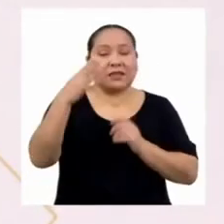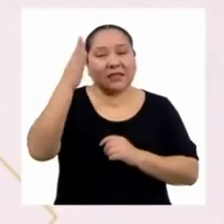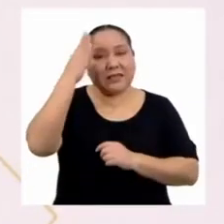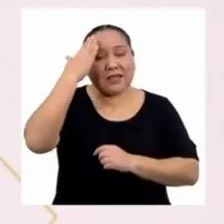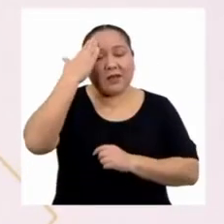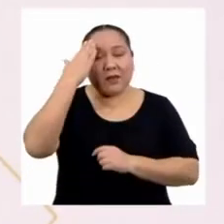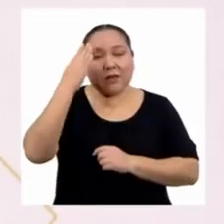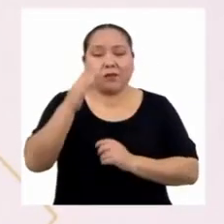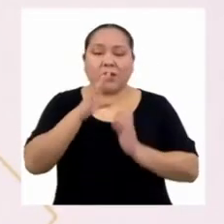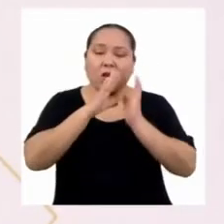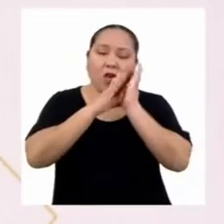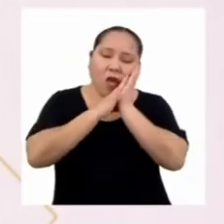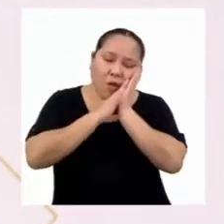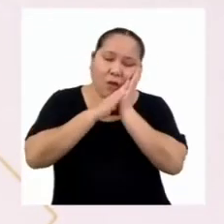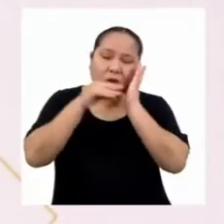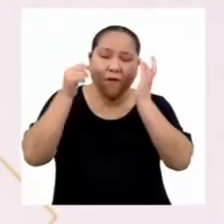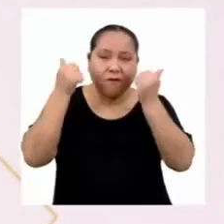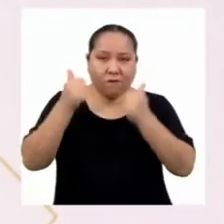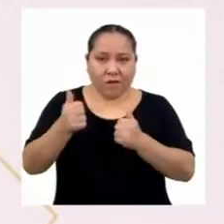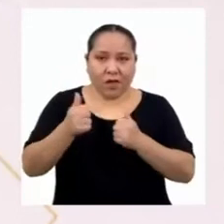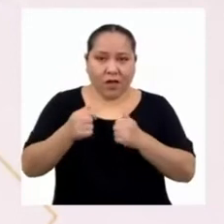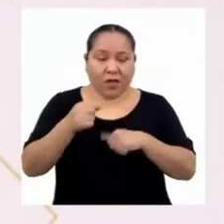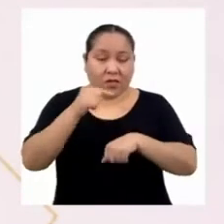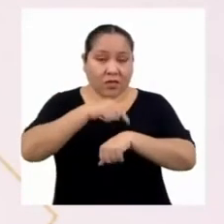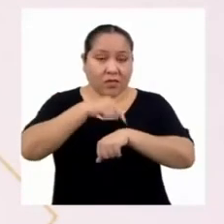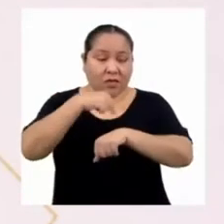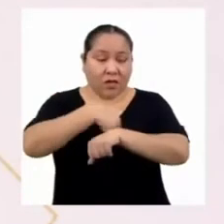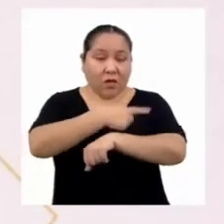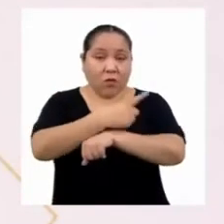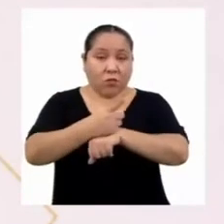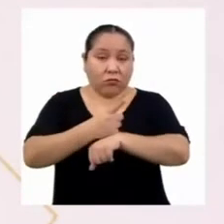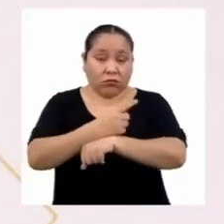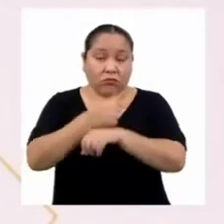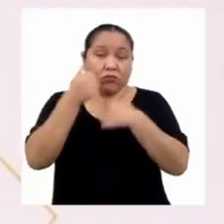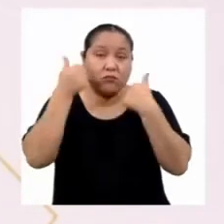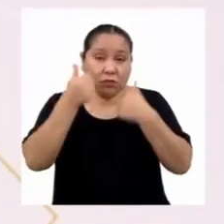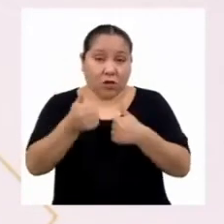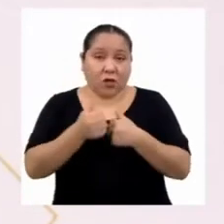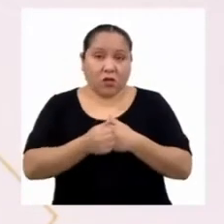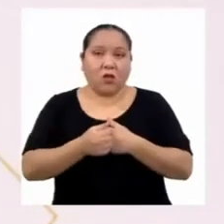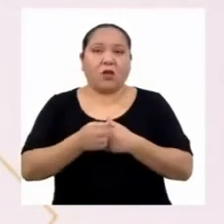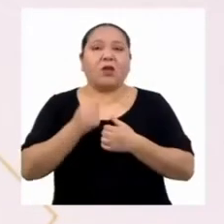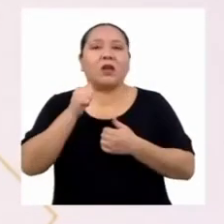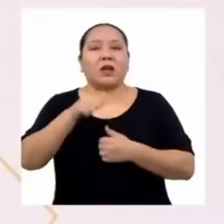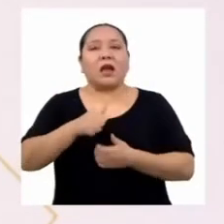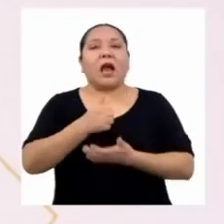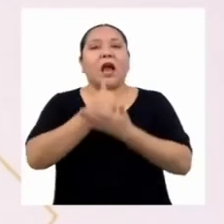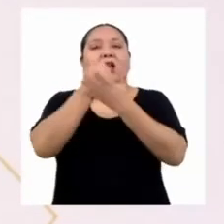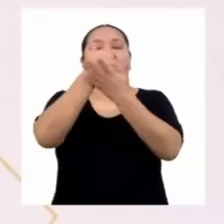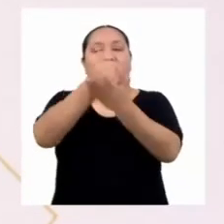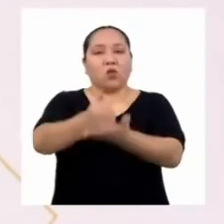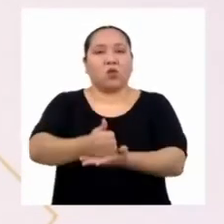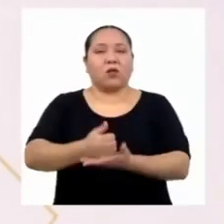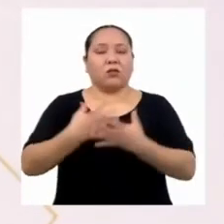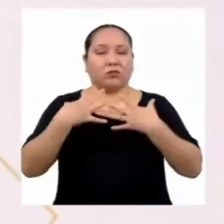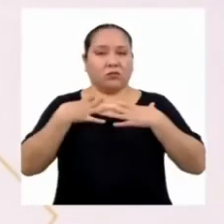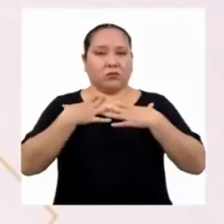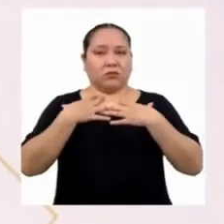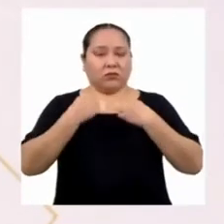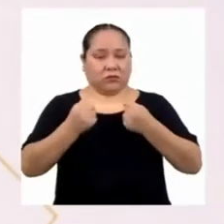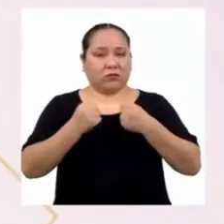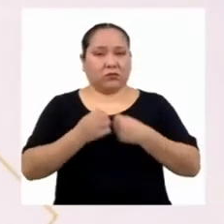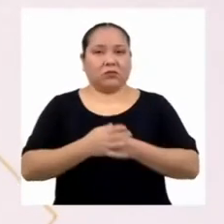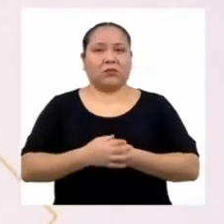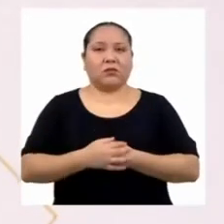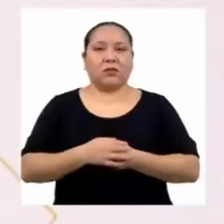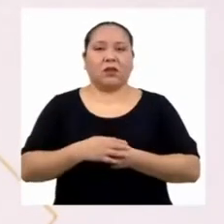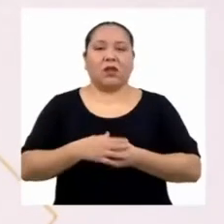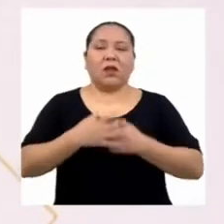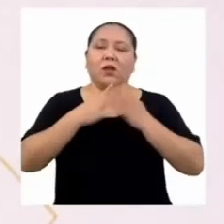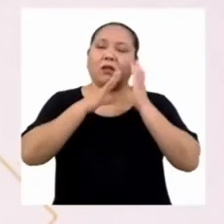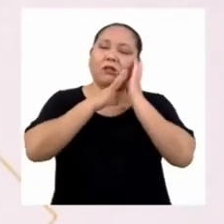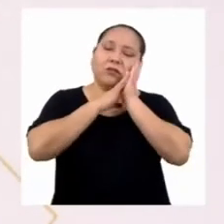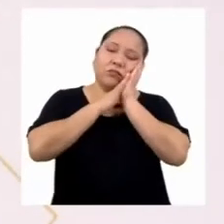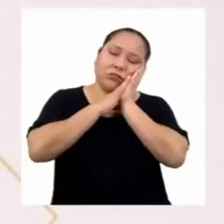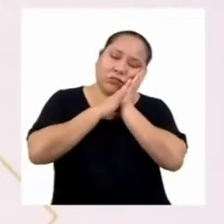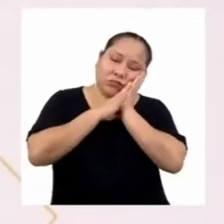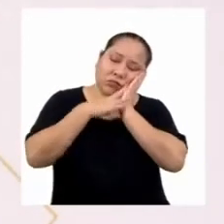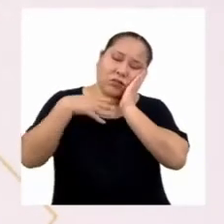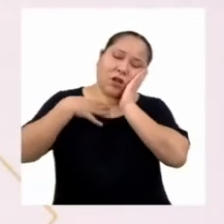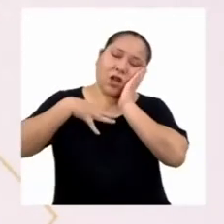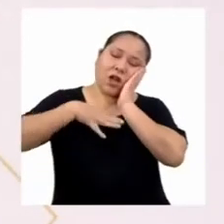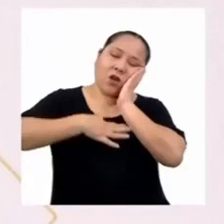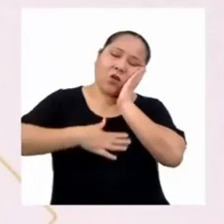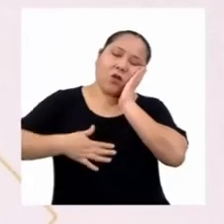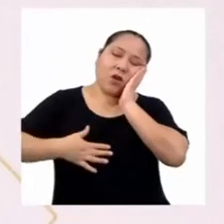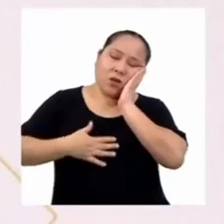bien y suficiente tiempo es importante para el bienestar. Durante las horas de sueño, el cuerpo hace lo necesario para estar